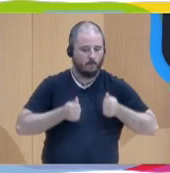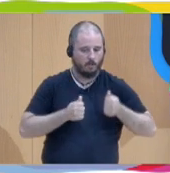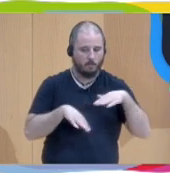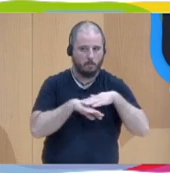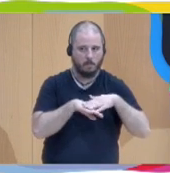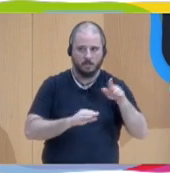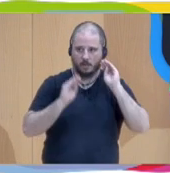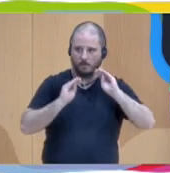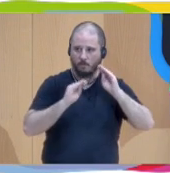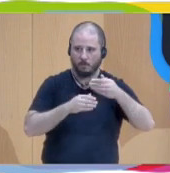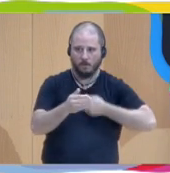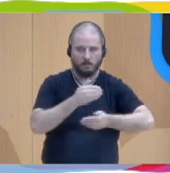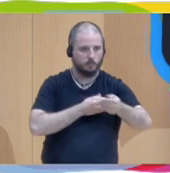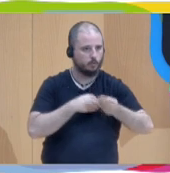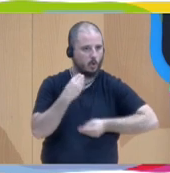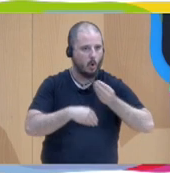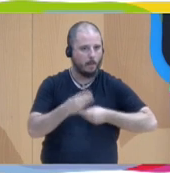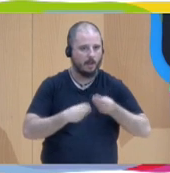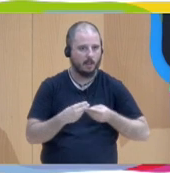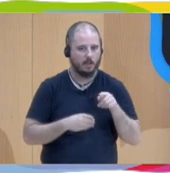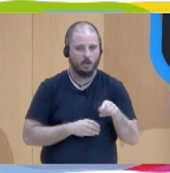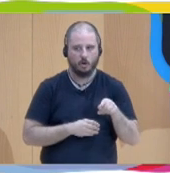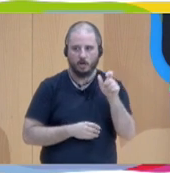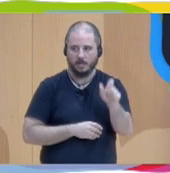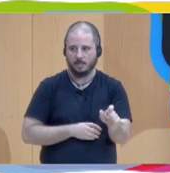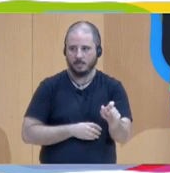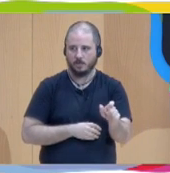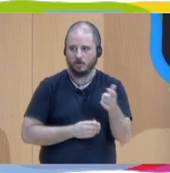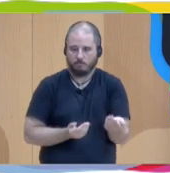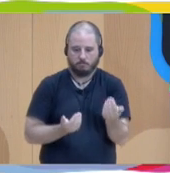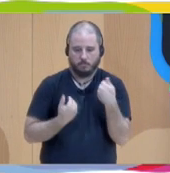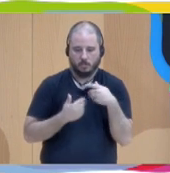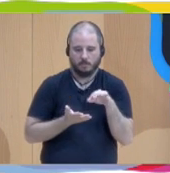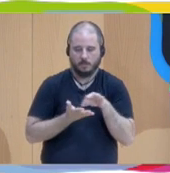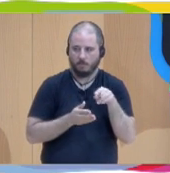formar los futuros operadores que se ocuparán de este servicio